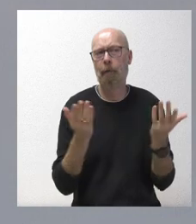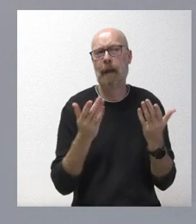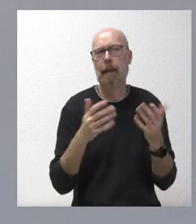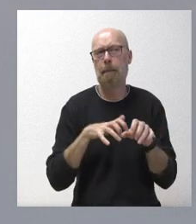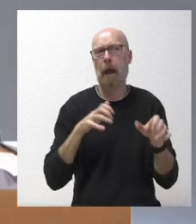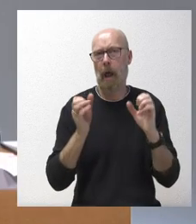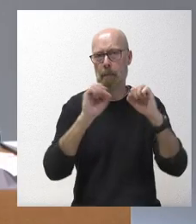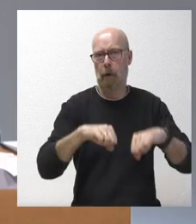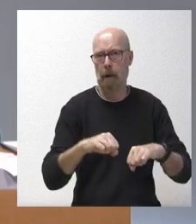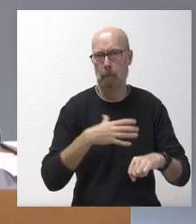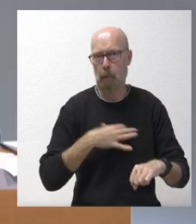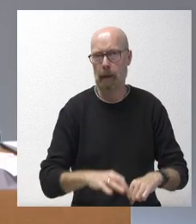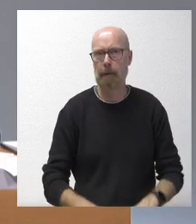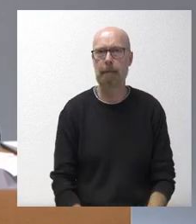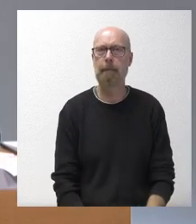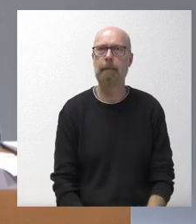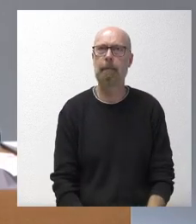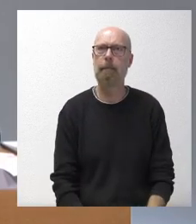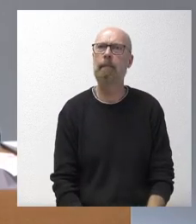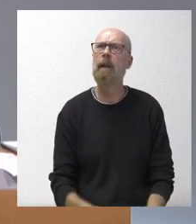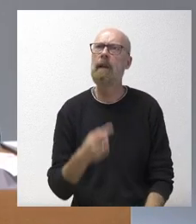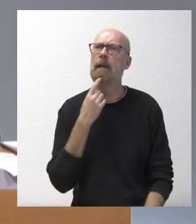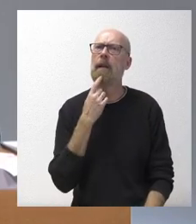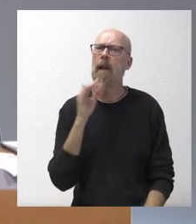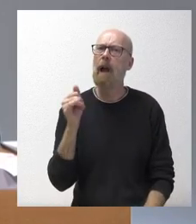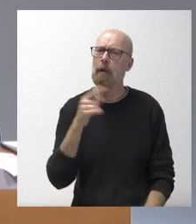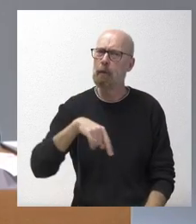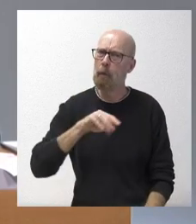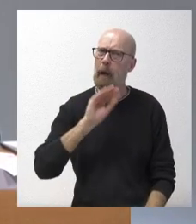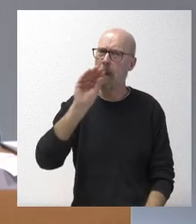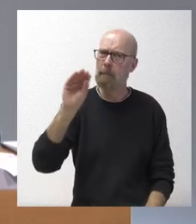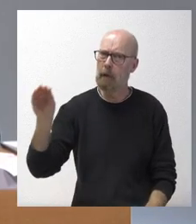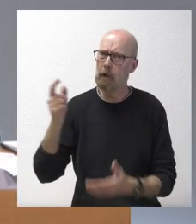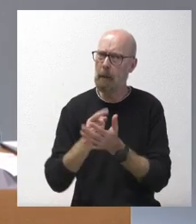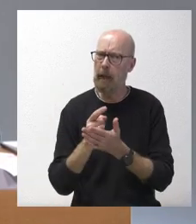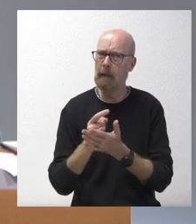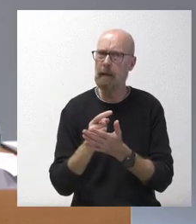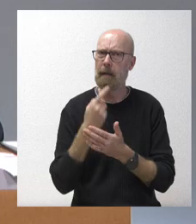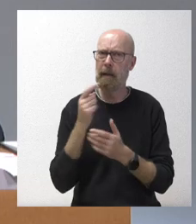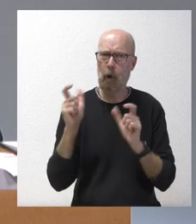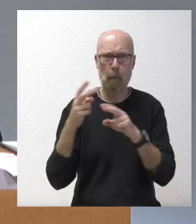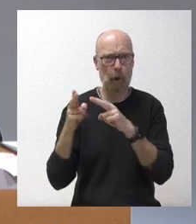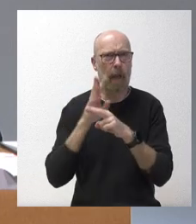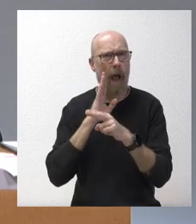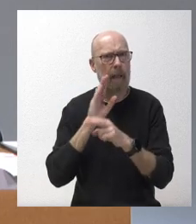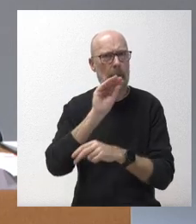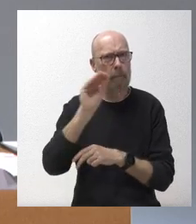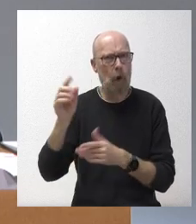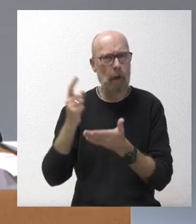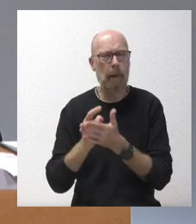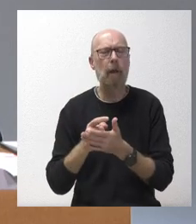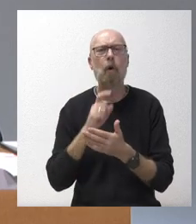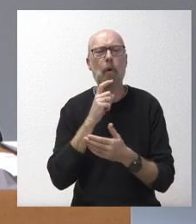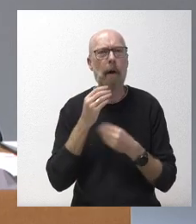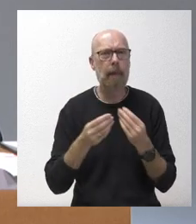Cámara. Ha dicho que insistirá, no sé si va a seguir llamando a estos grupos con los que se ha reunido y